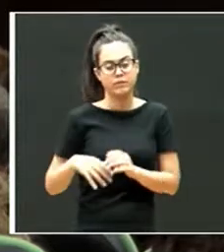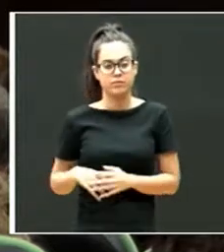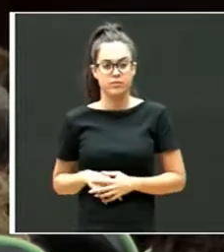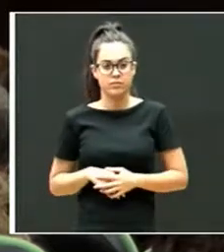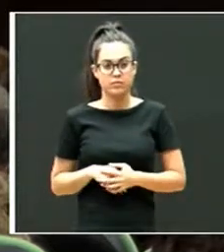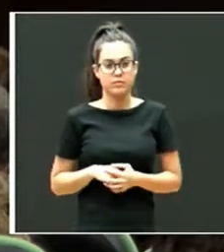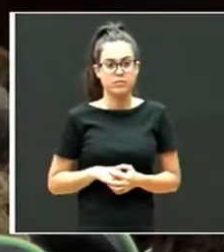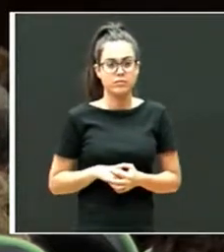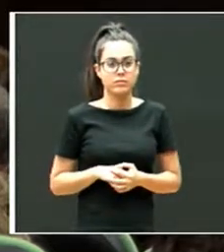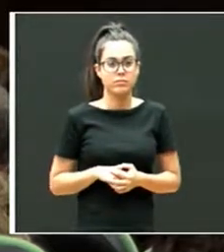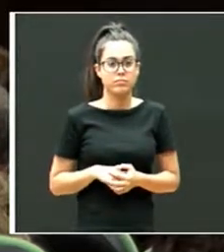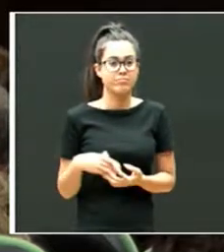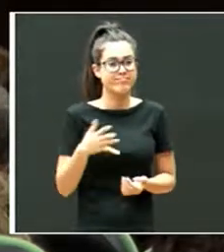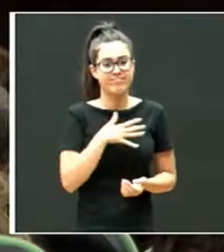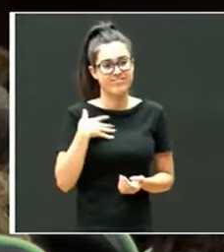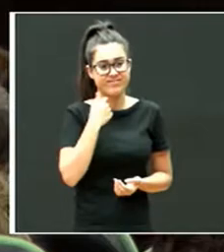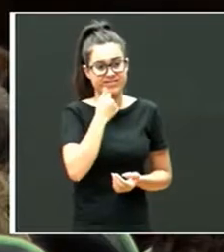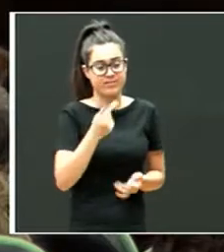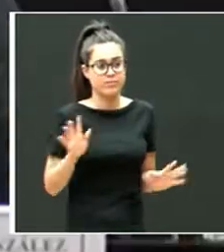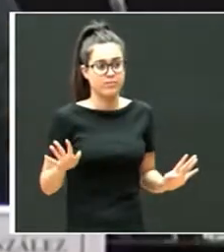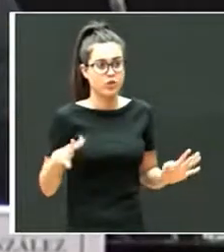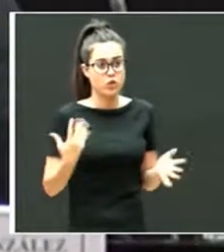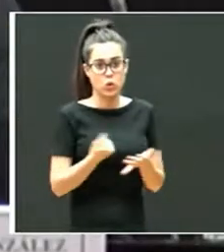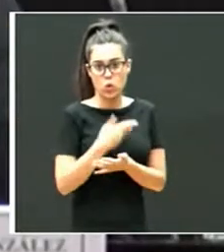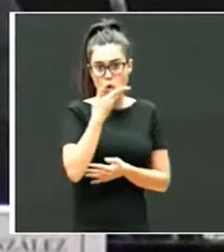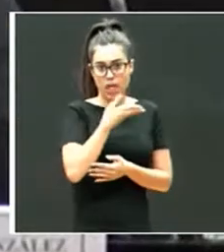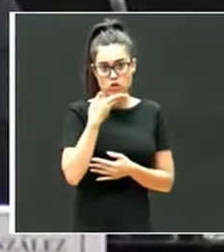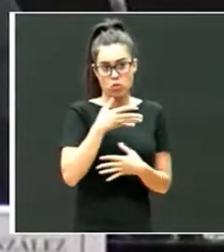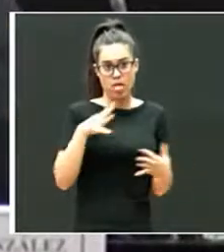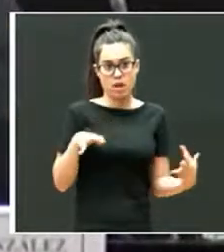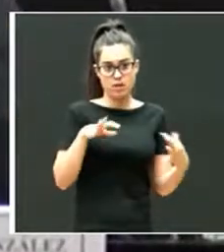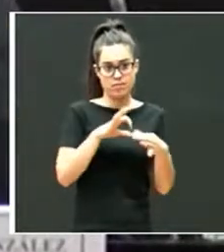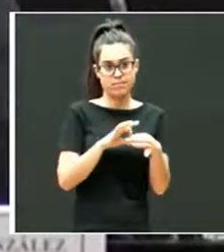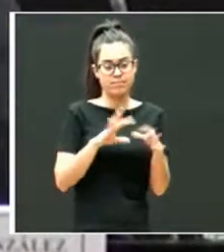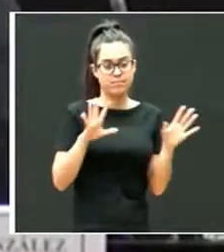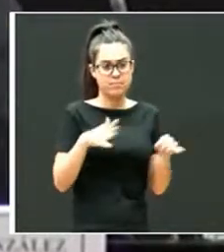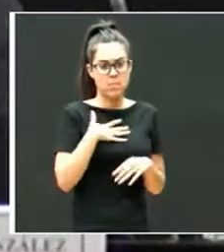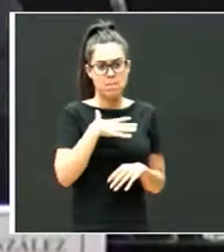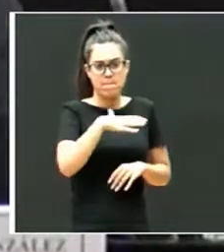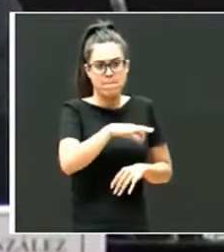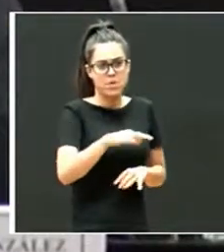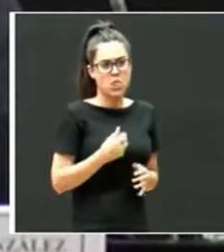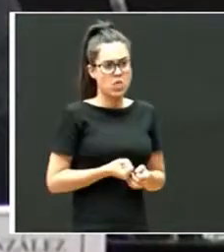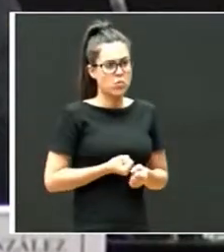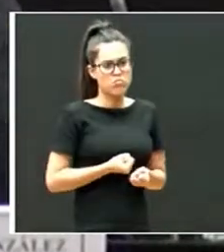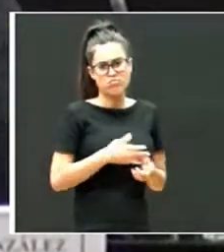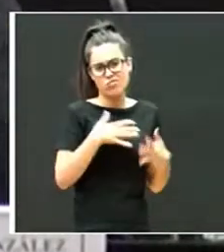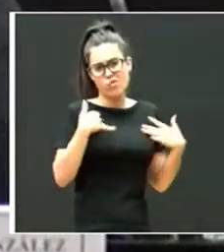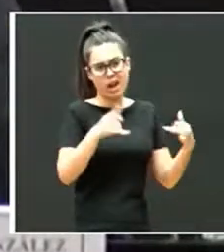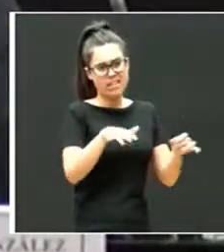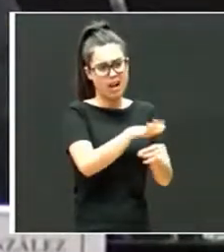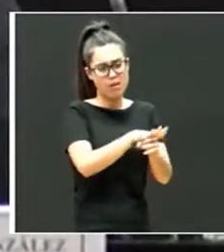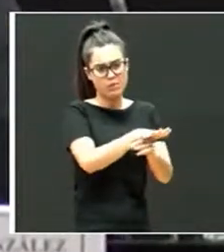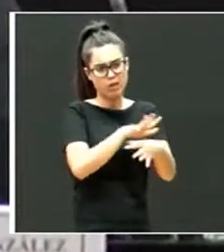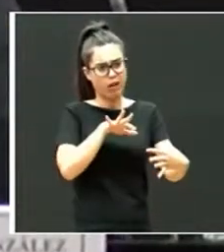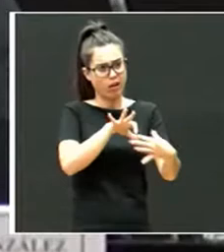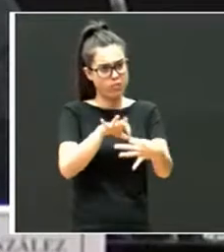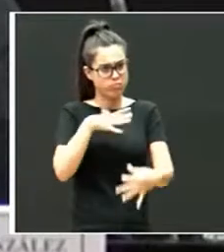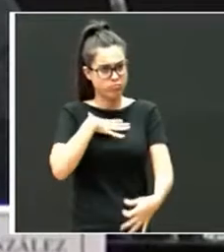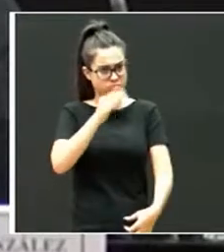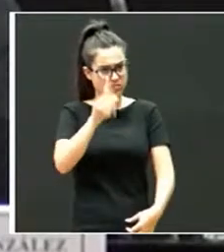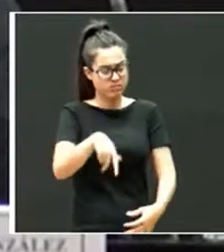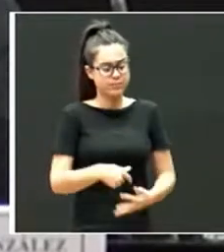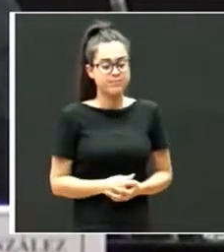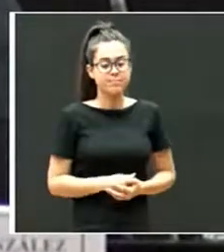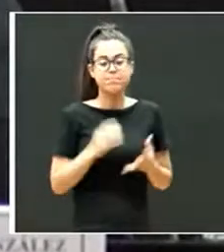Y, bueno, quiero decir que lo que voy a decir, lo voy a decir en relación con la escuela, pero lo podría decir con cualquiera otro de estos ámbitos. Empezando